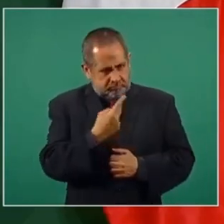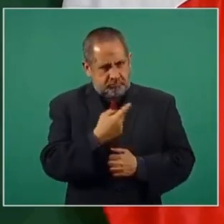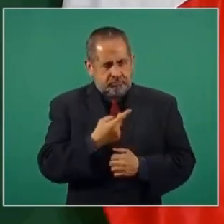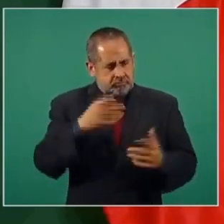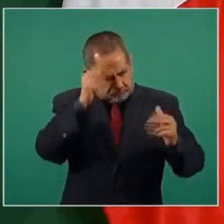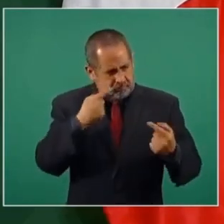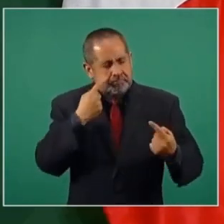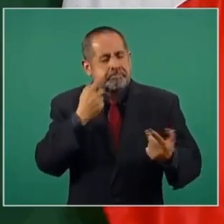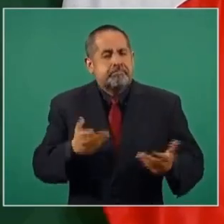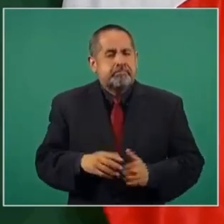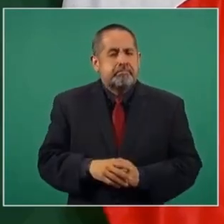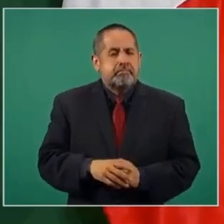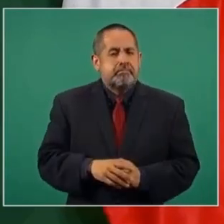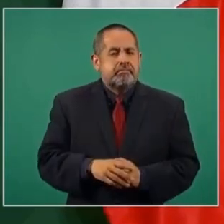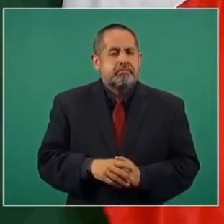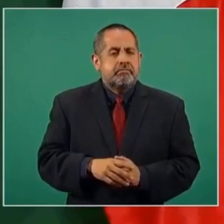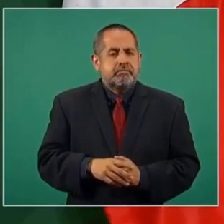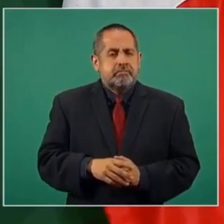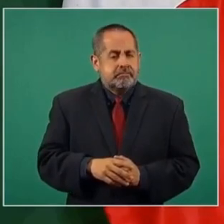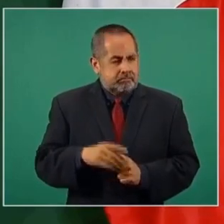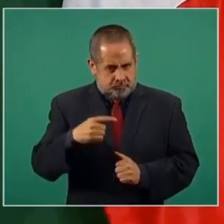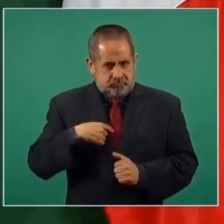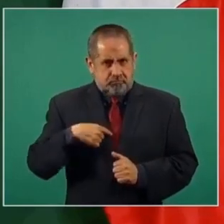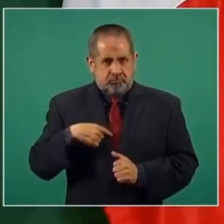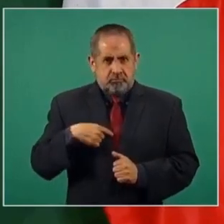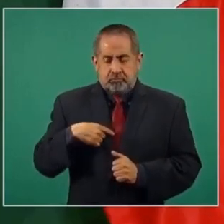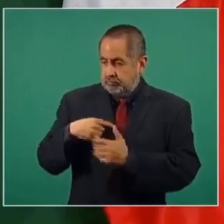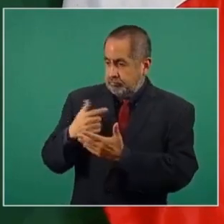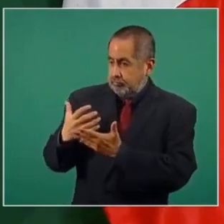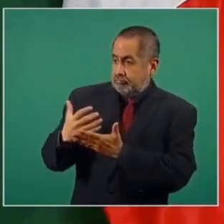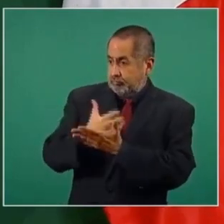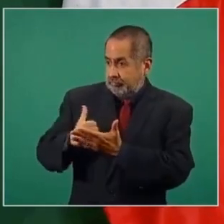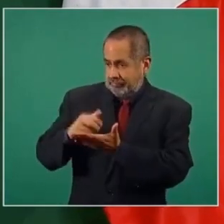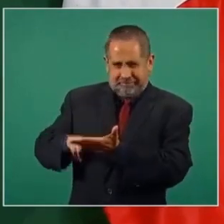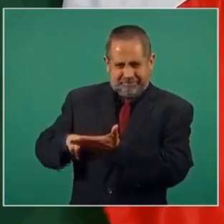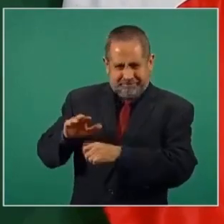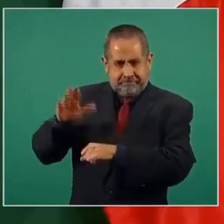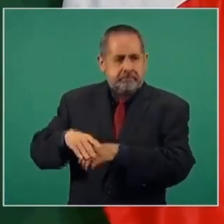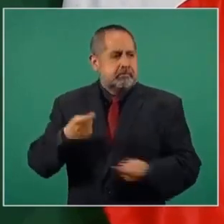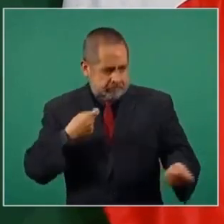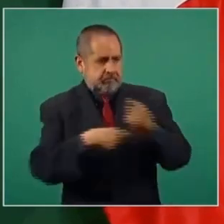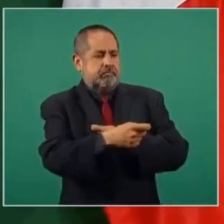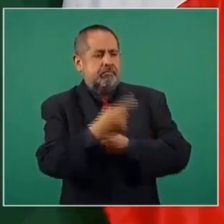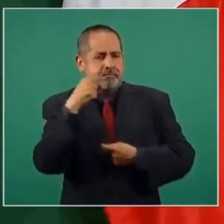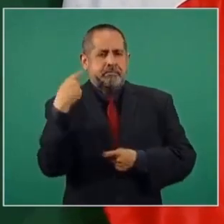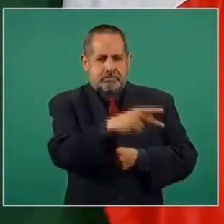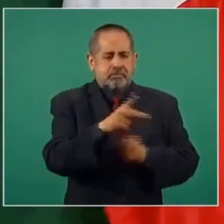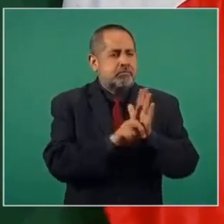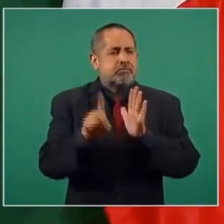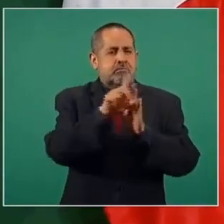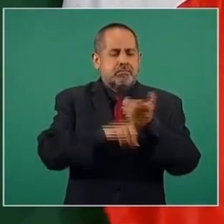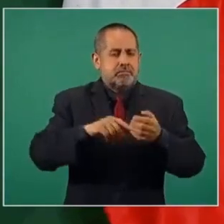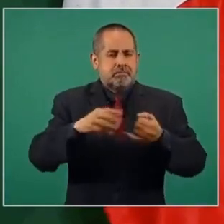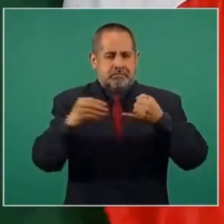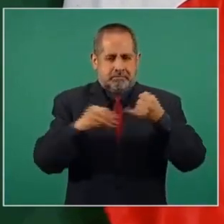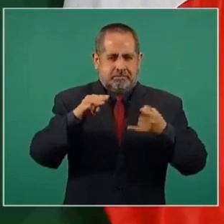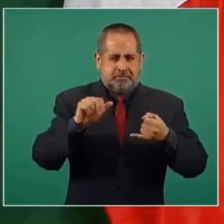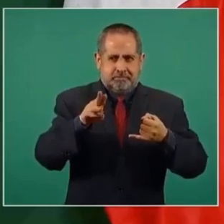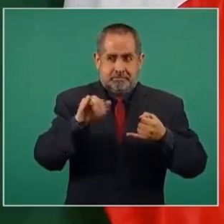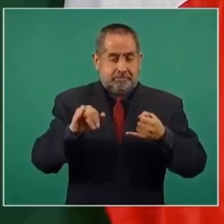un trato que le cambiaba lo que iba yo a obtener de plusvalía por su departamento de Miami.